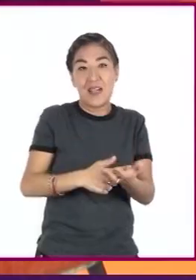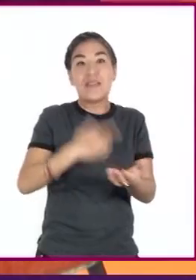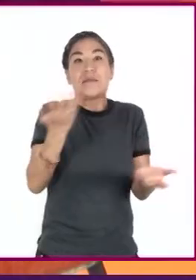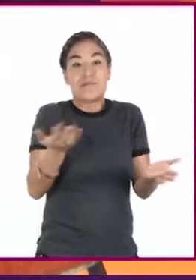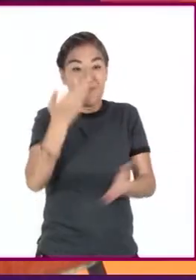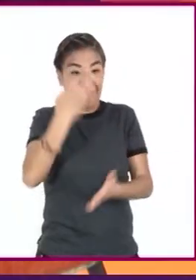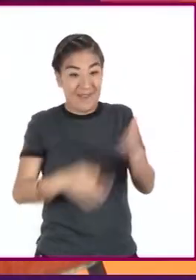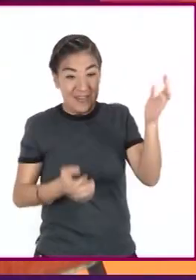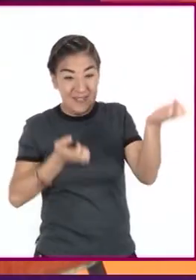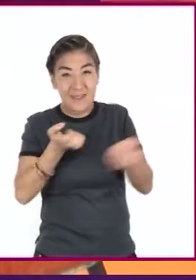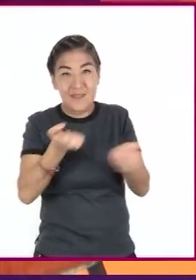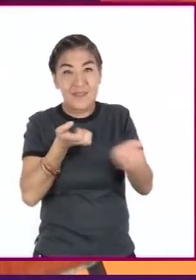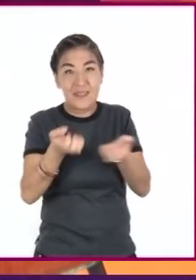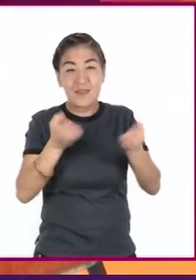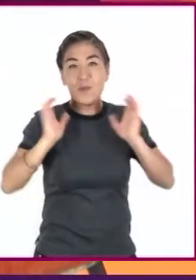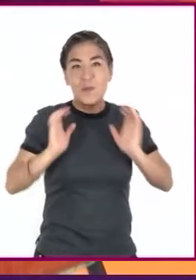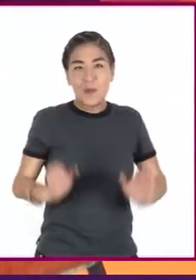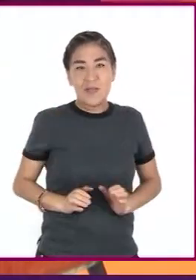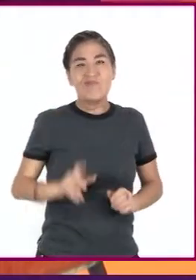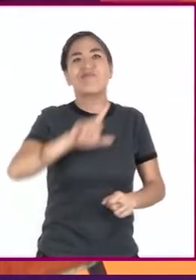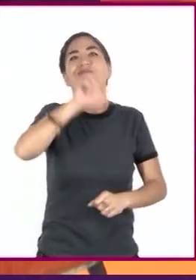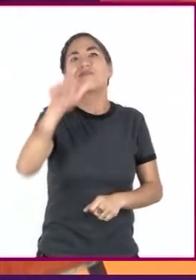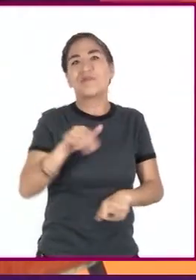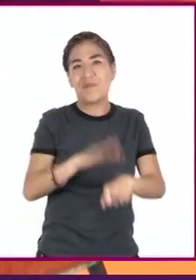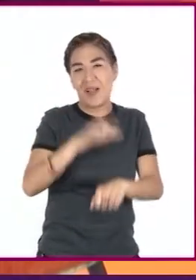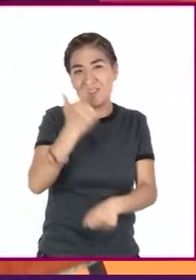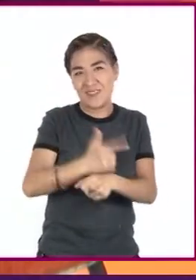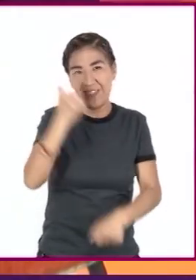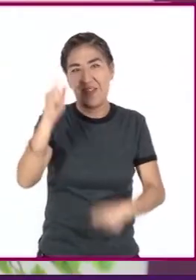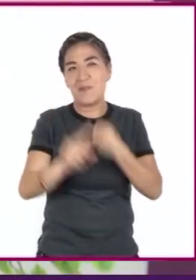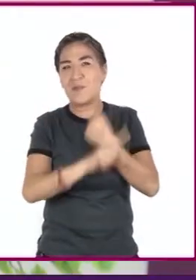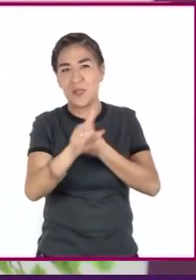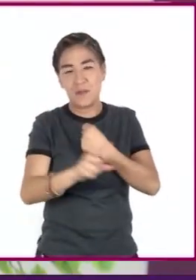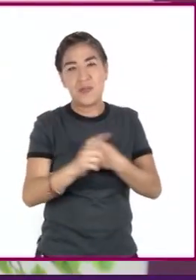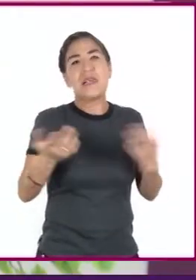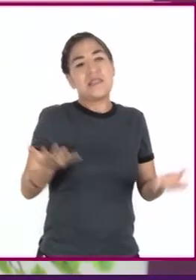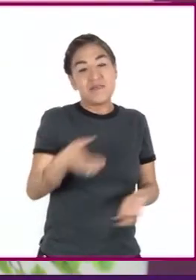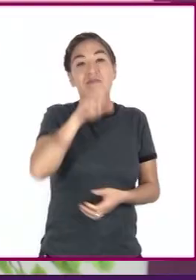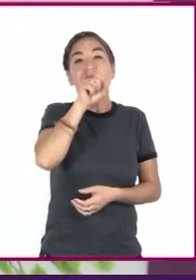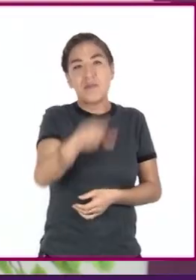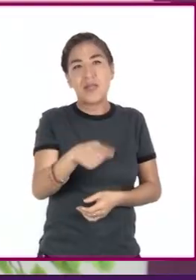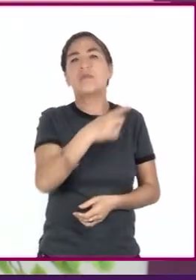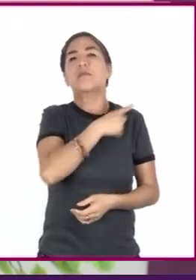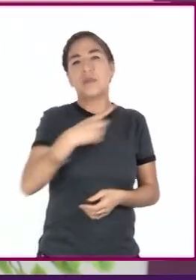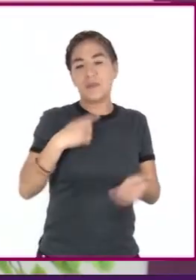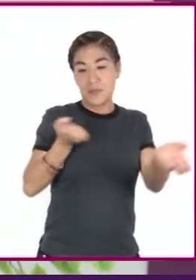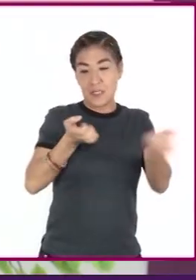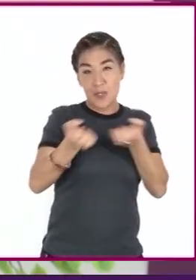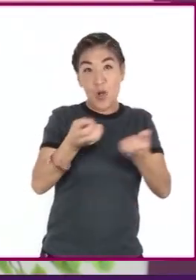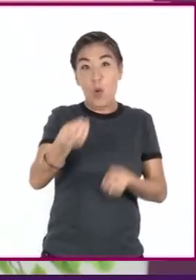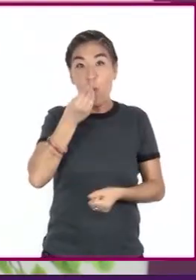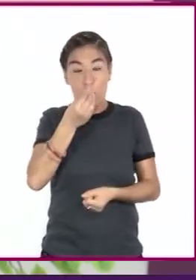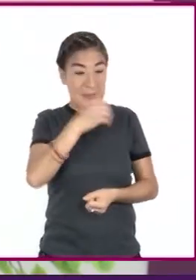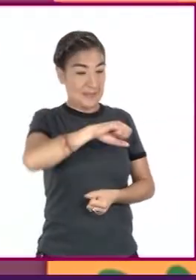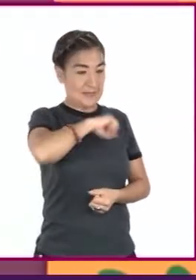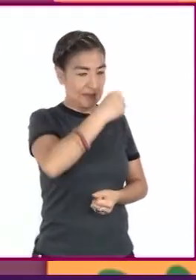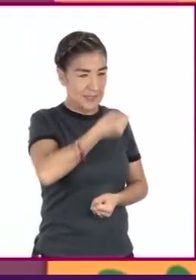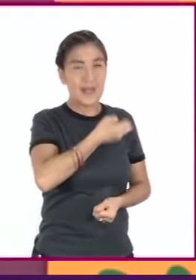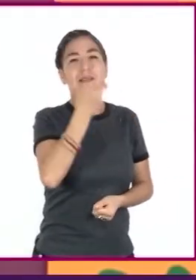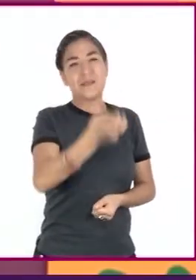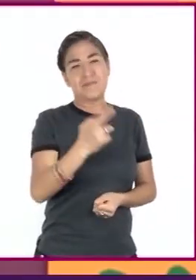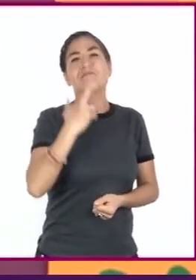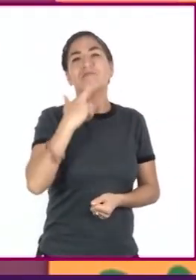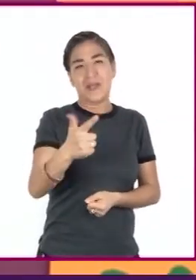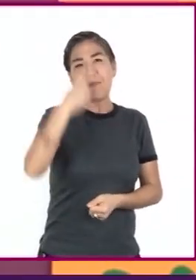de actividad física, se agrava el problema. Y, sin duda, hacer ejercicio y una sana alimentación es lo